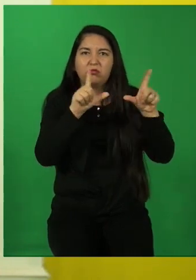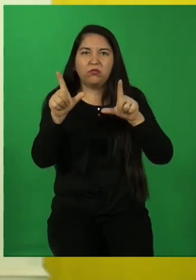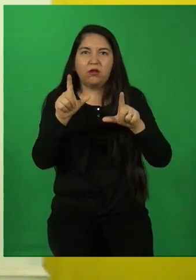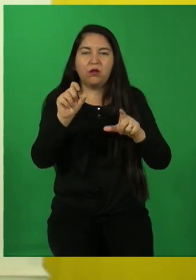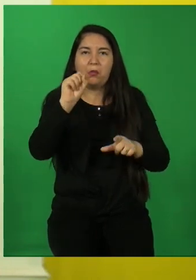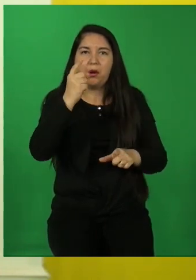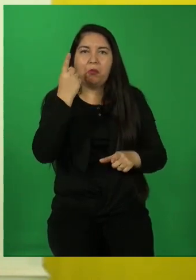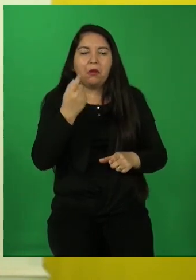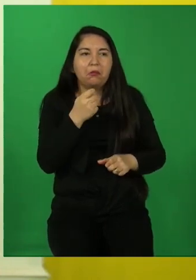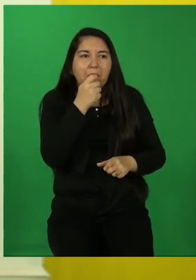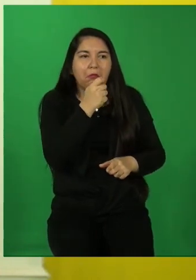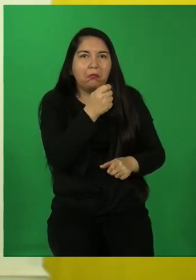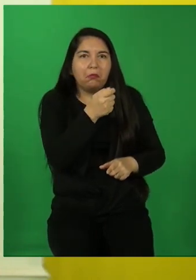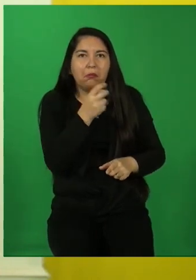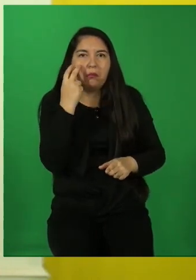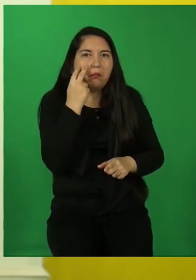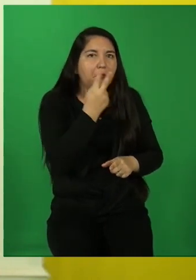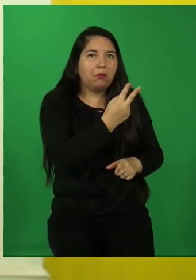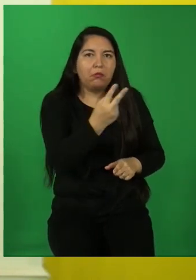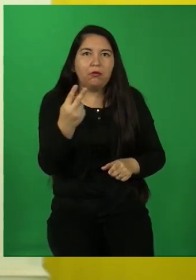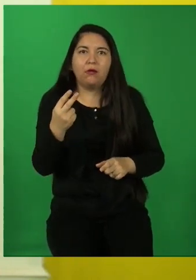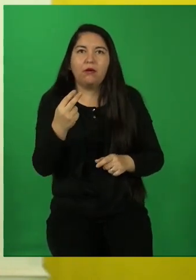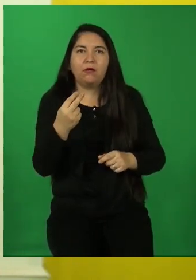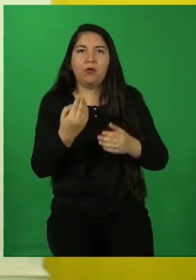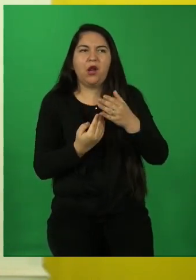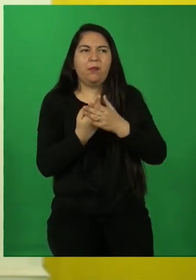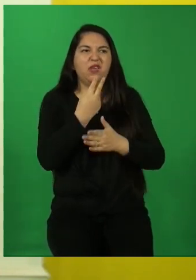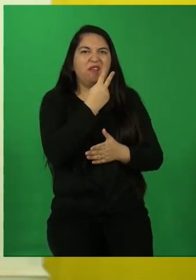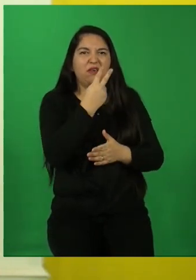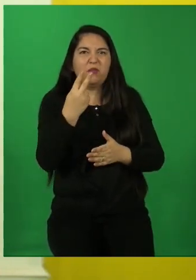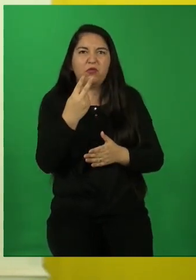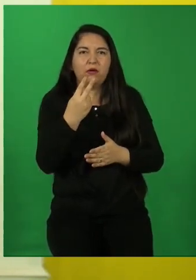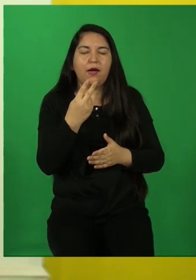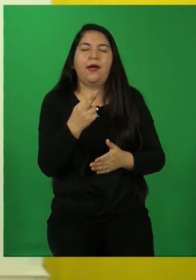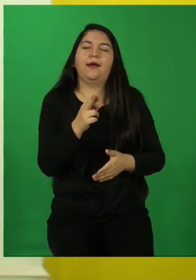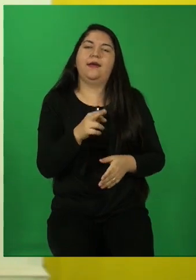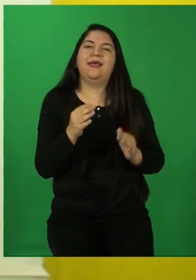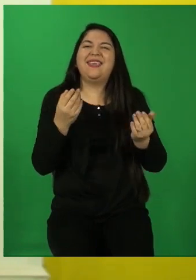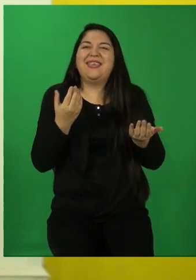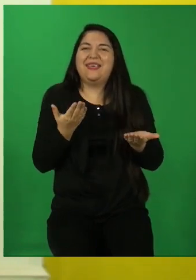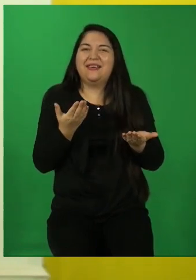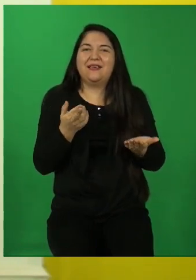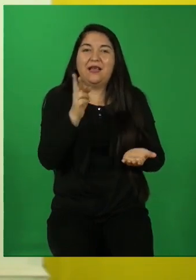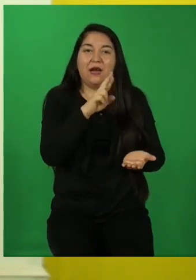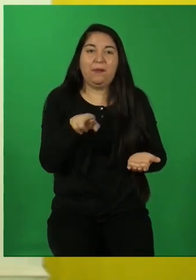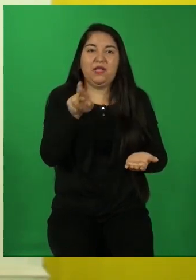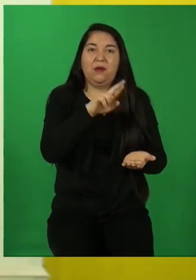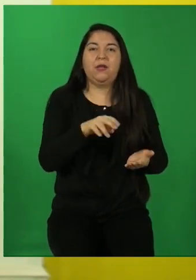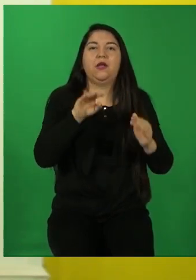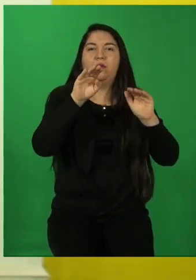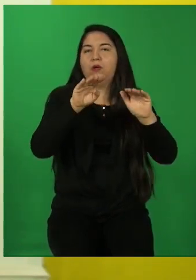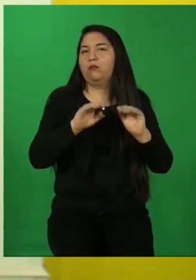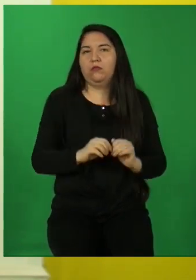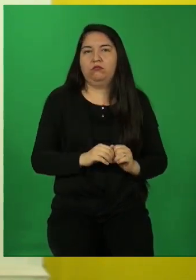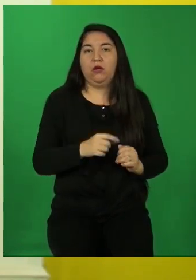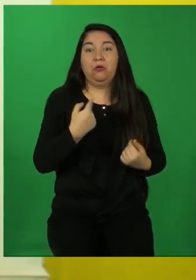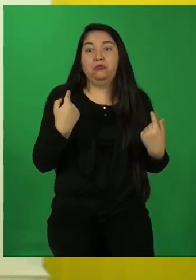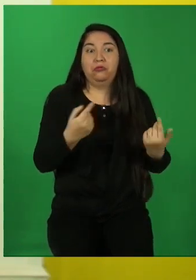que nos dan en la mañana. Un montón de estereotipos. La publicidad. ¿Cuál sería este estereotipo acá?